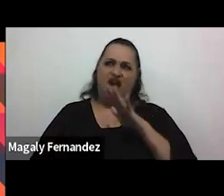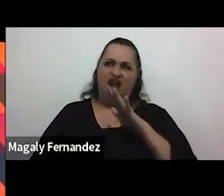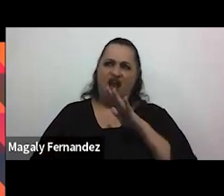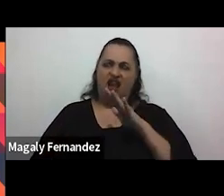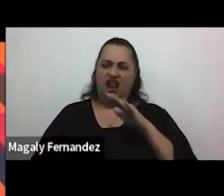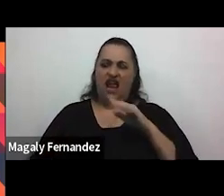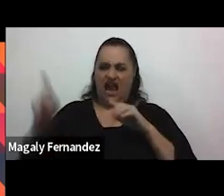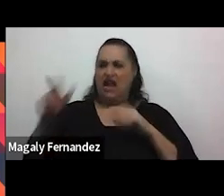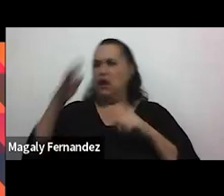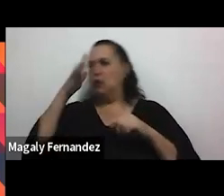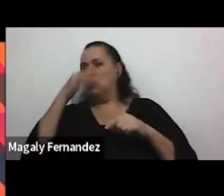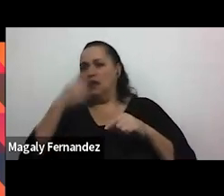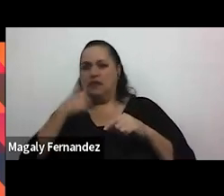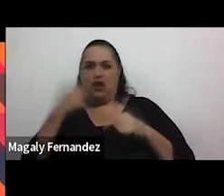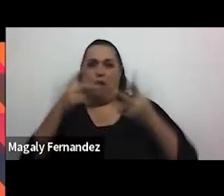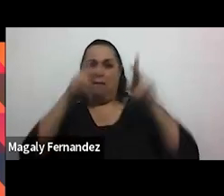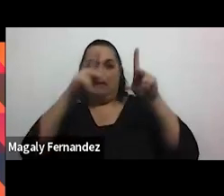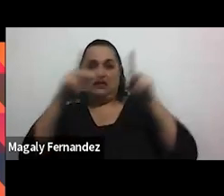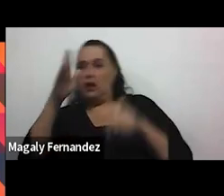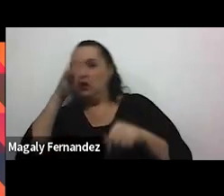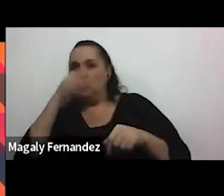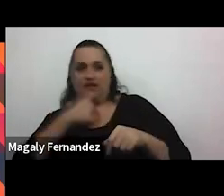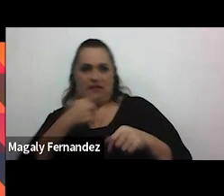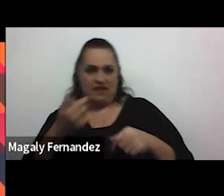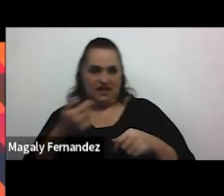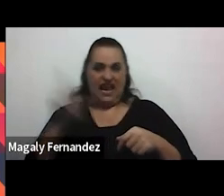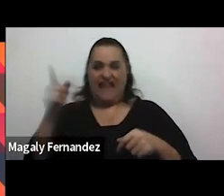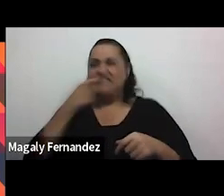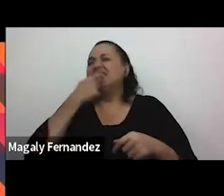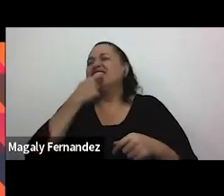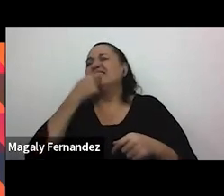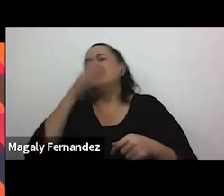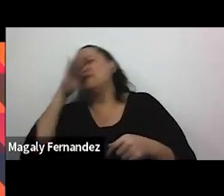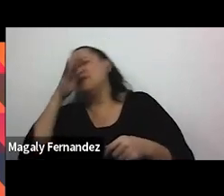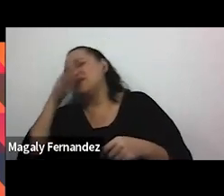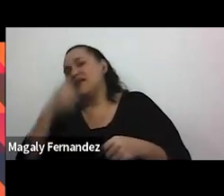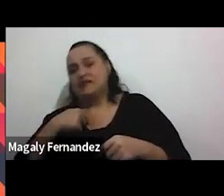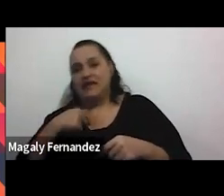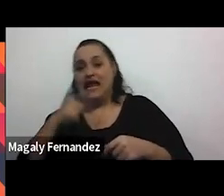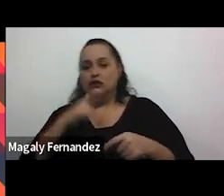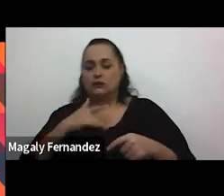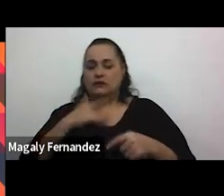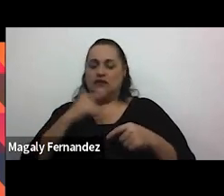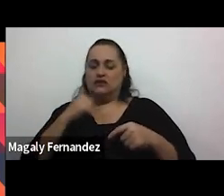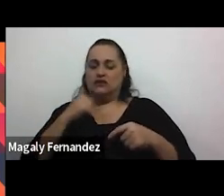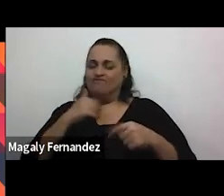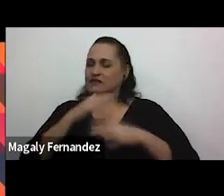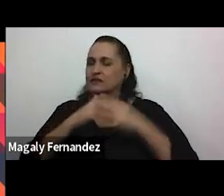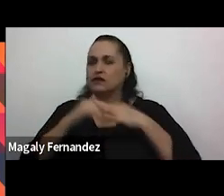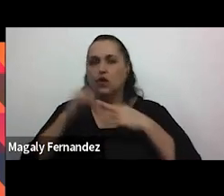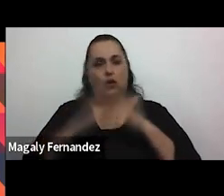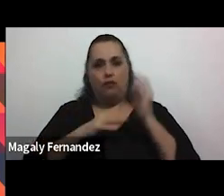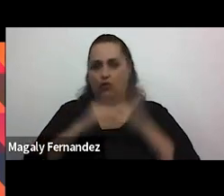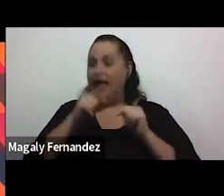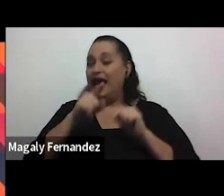de que otras personas o incluso mi pareja se ría se burle y eso me hace sentir incómodo esa podría